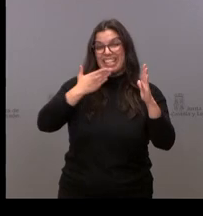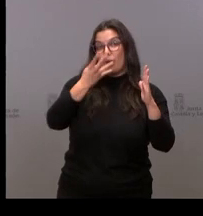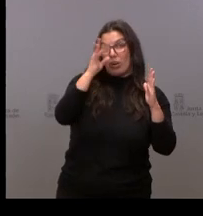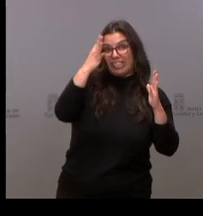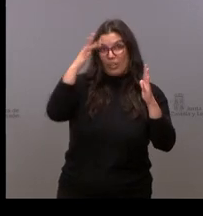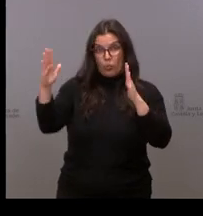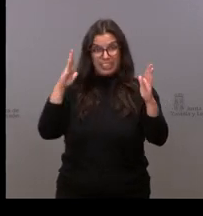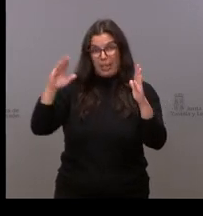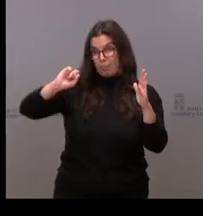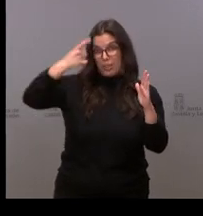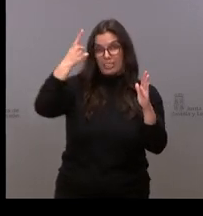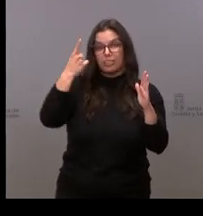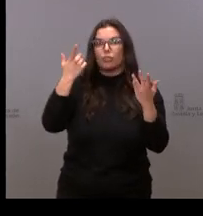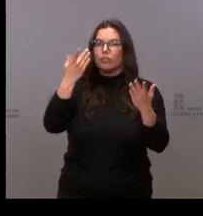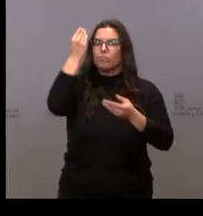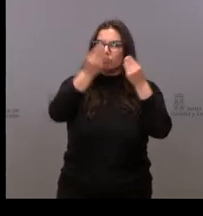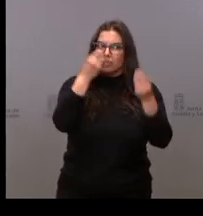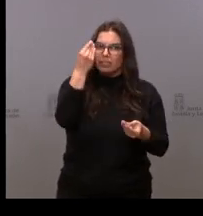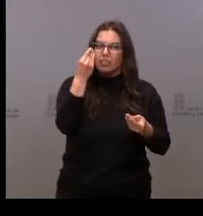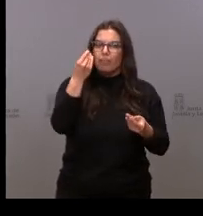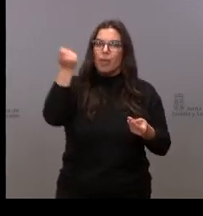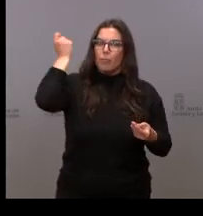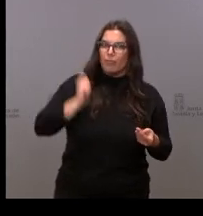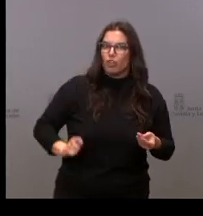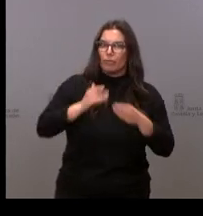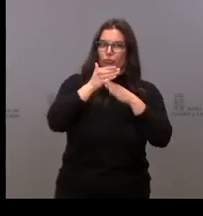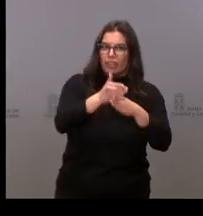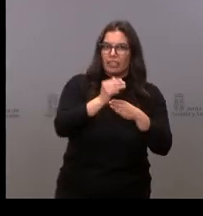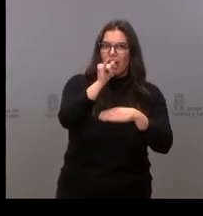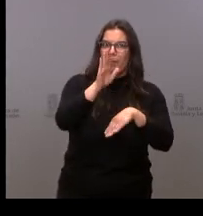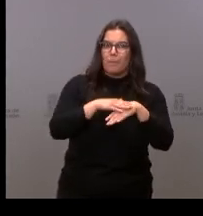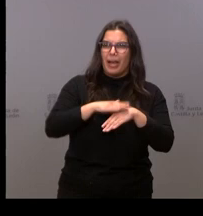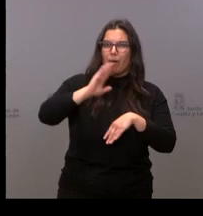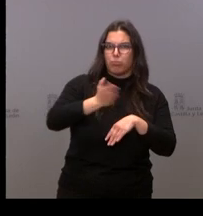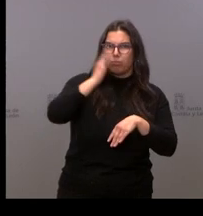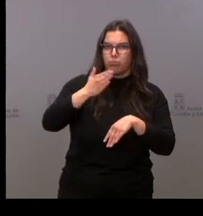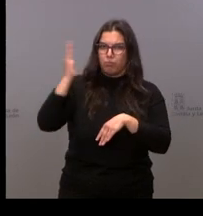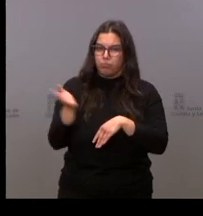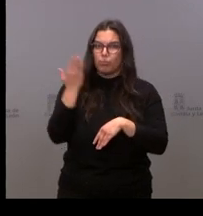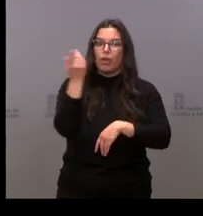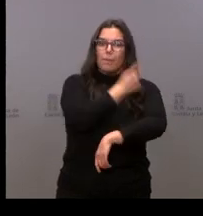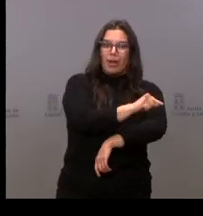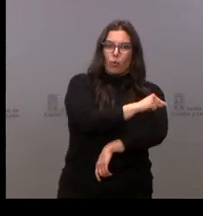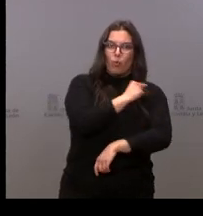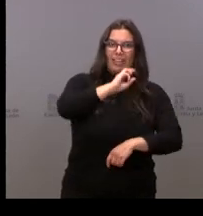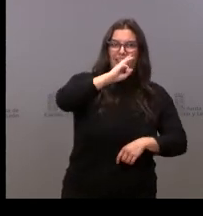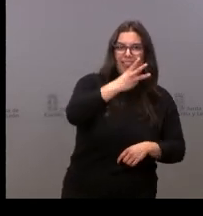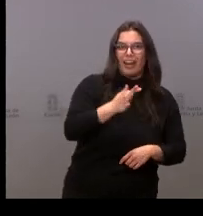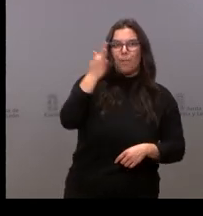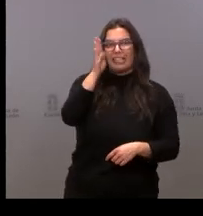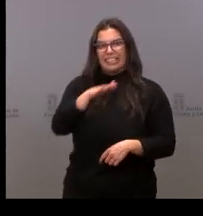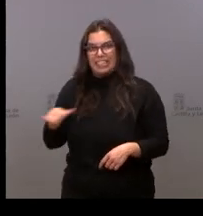recursos de personal para acometer la vacunación de niños y para bajar a esta población.